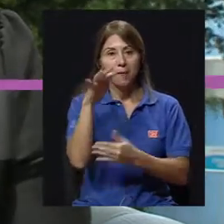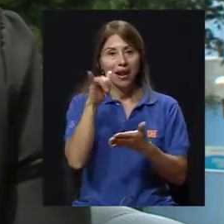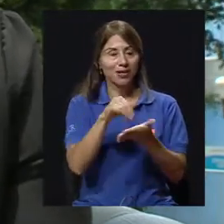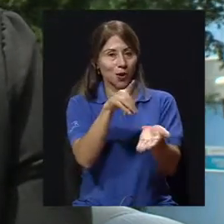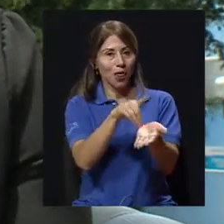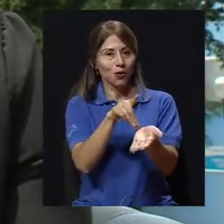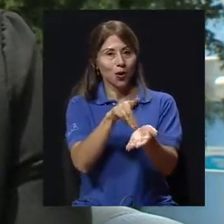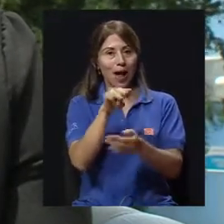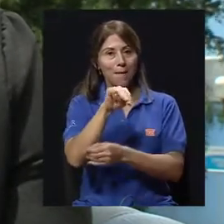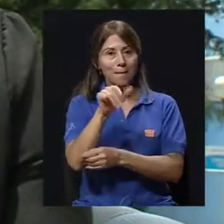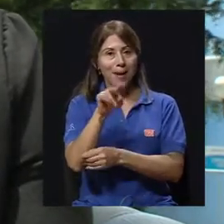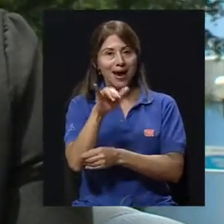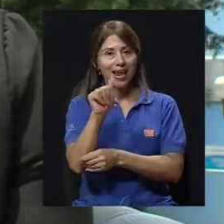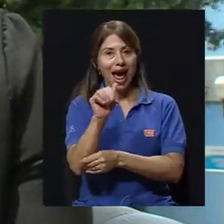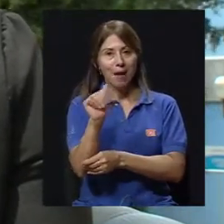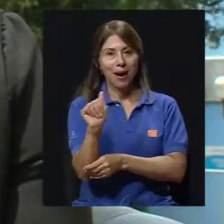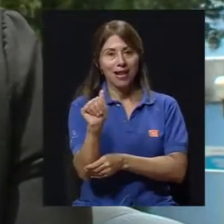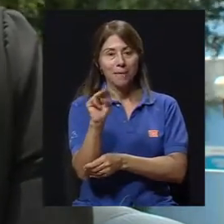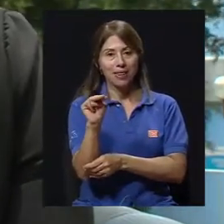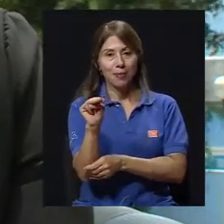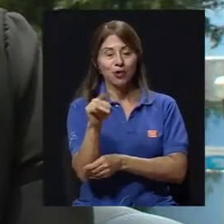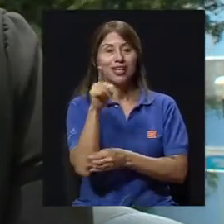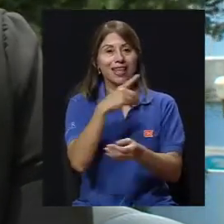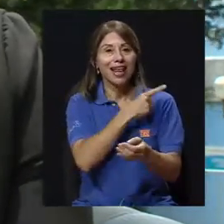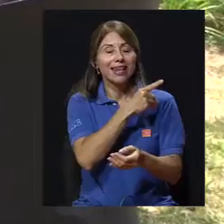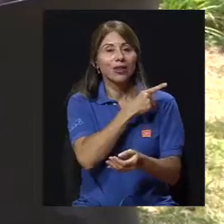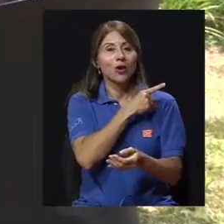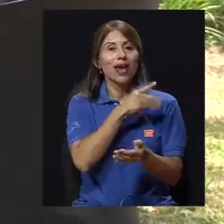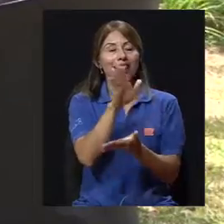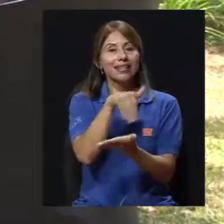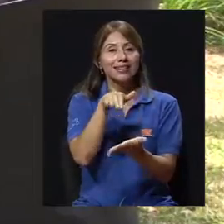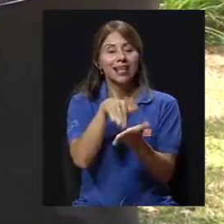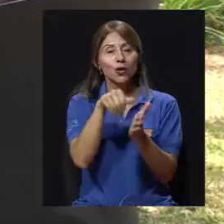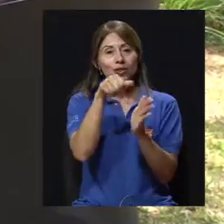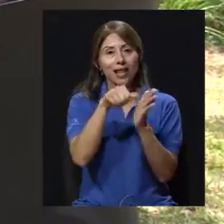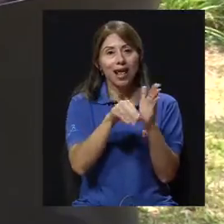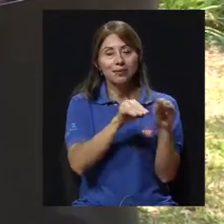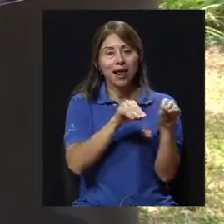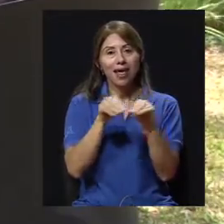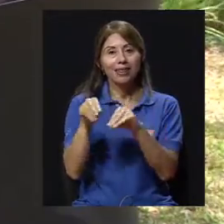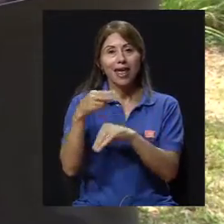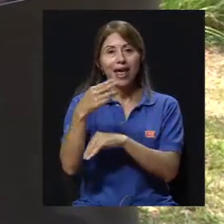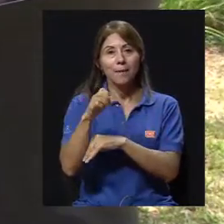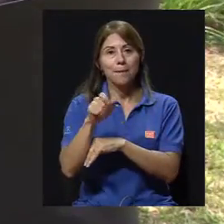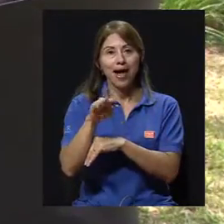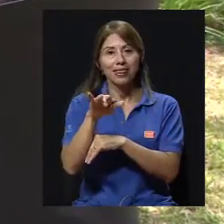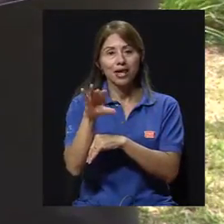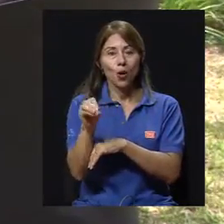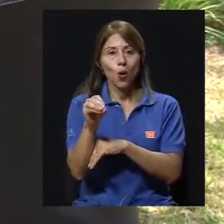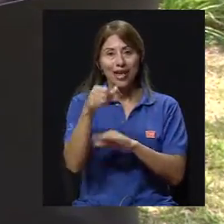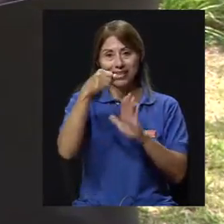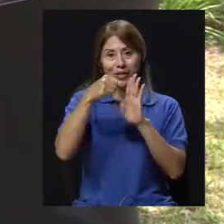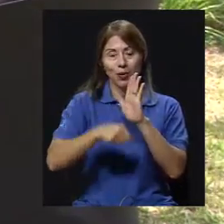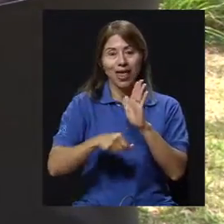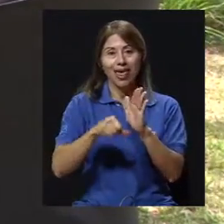presencia de la doctora María Amalia Matamoros. Ella es la directora del Centro de Transplante Hepático y Cirugía Hepatobiliar de la Caja